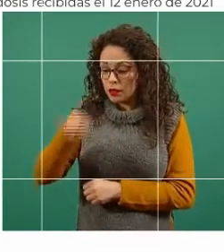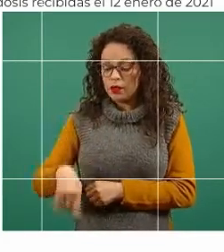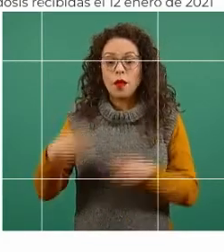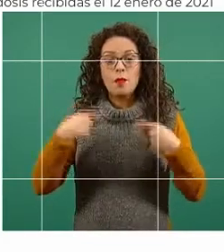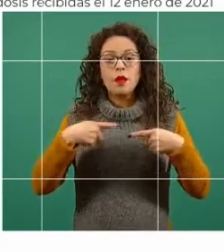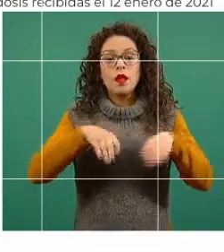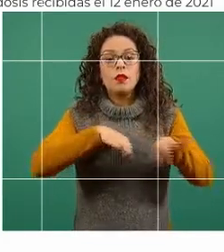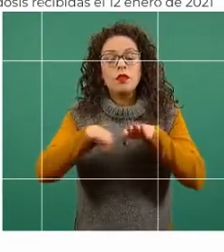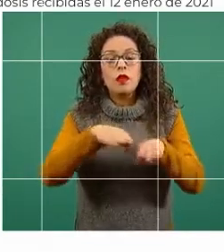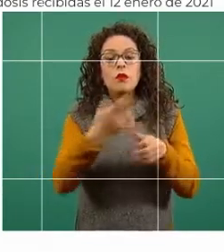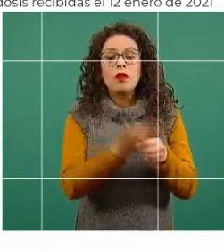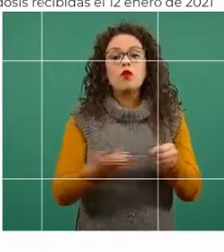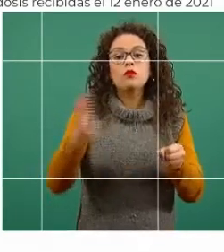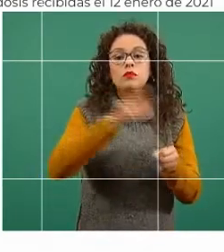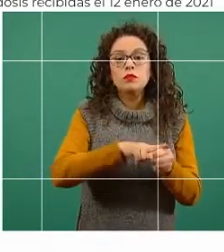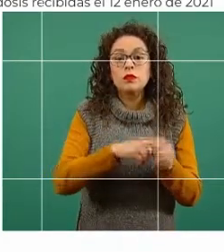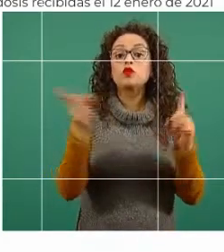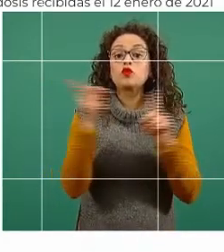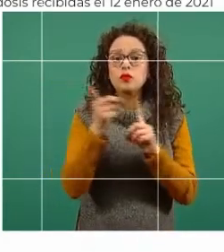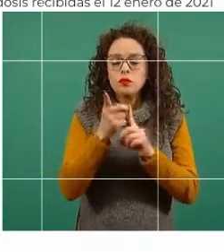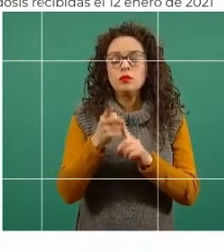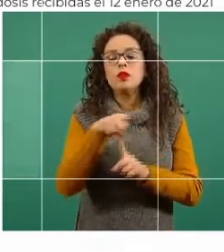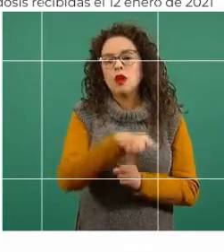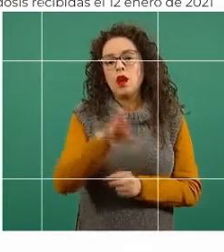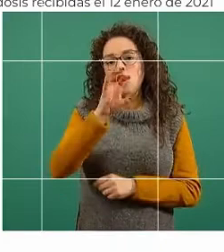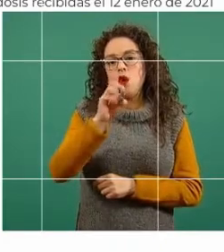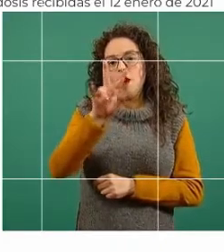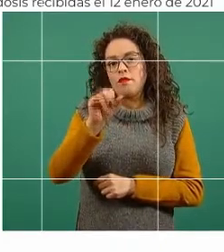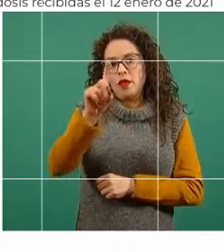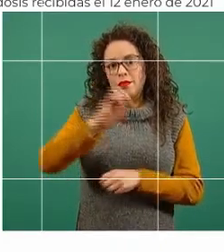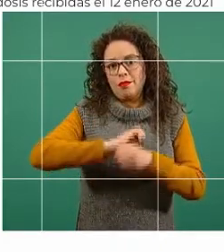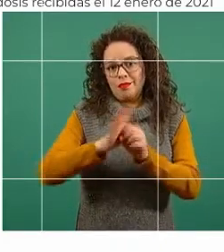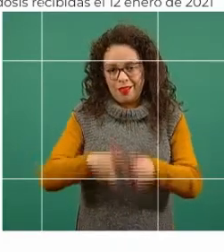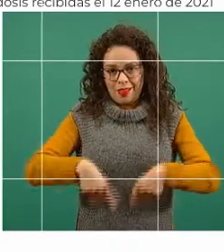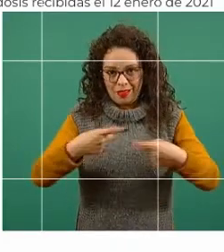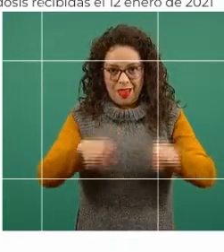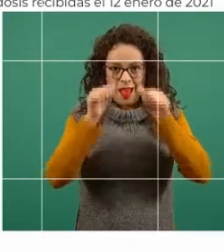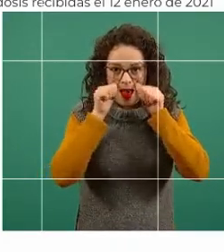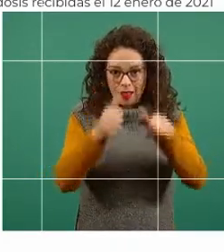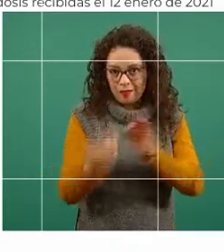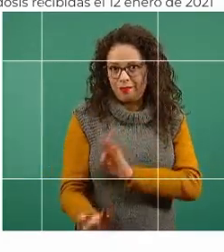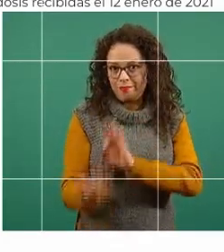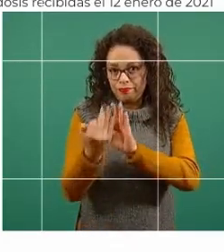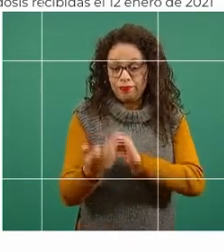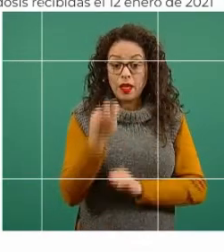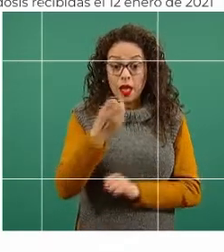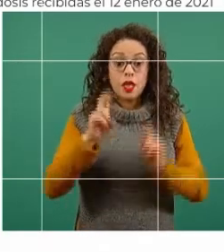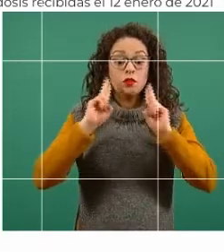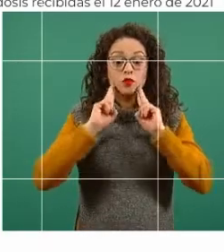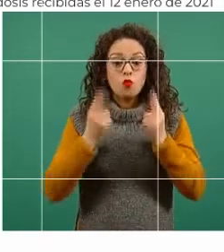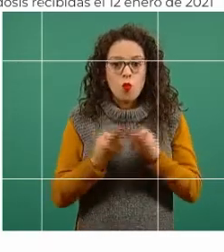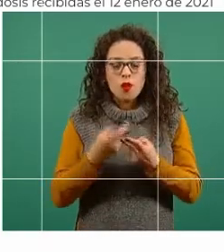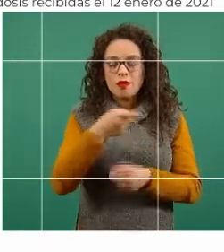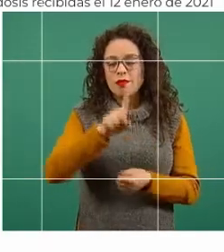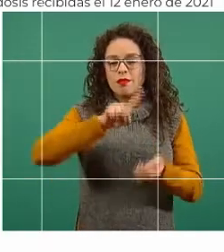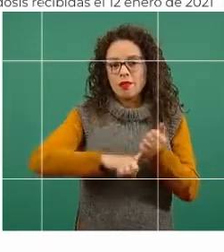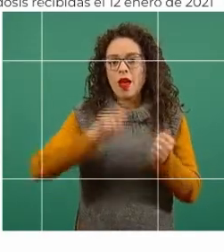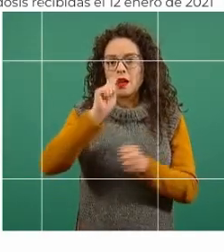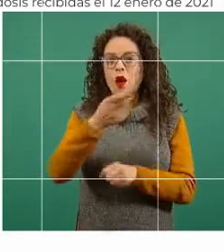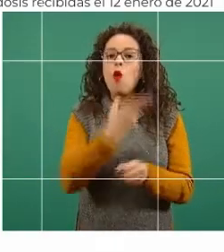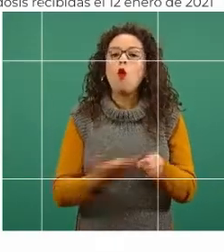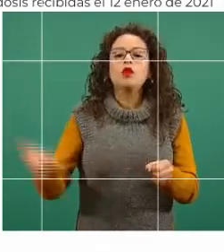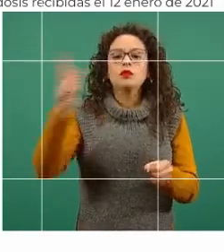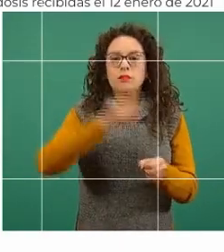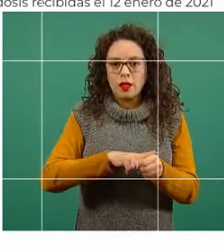salud en las unidades COVID. Tomamos como referencia las unidades COVID, son aquellos hospitales de los que hemos estado hablando